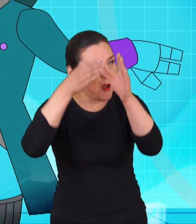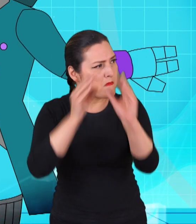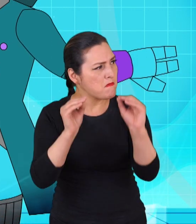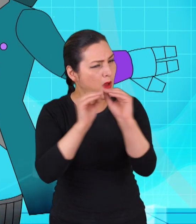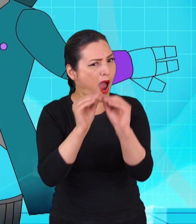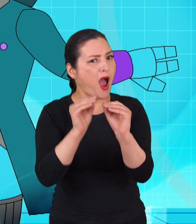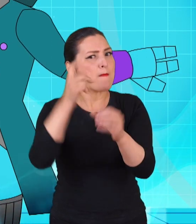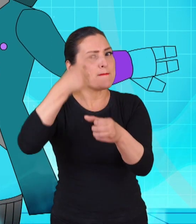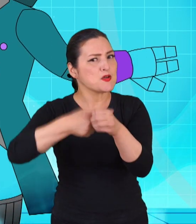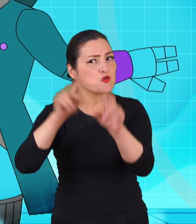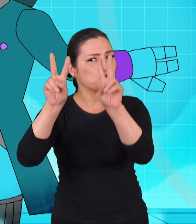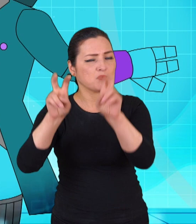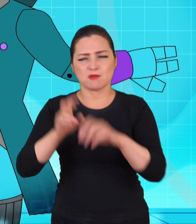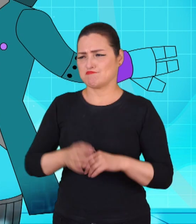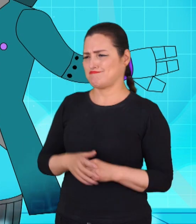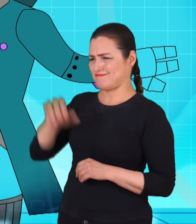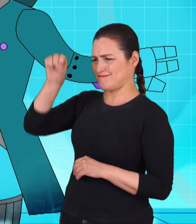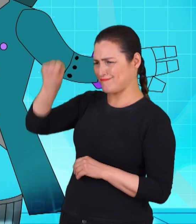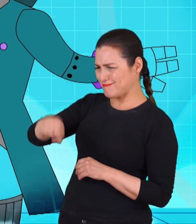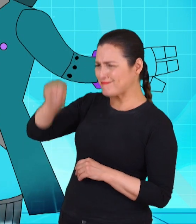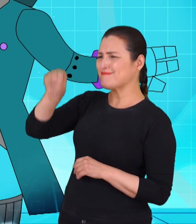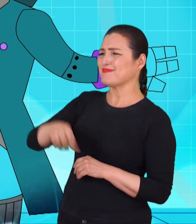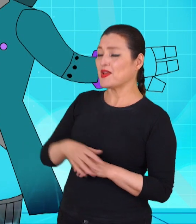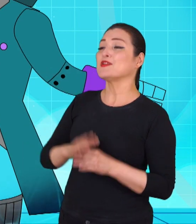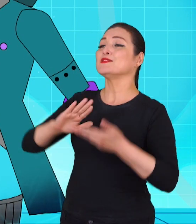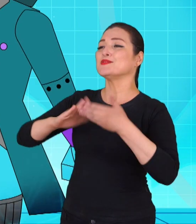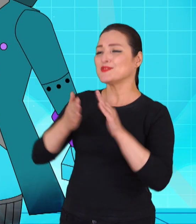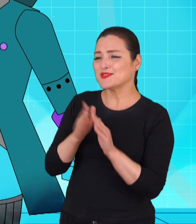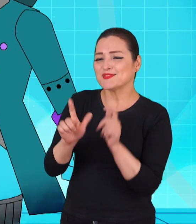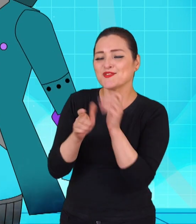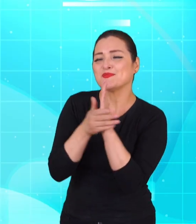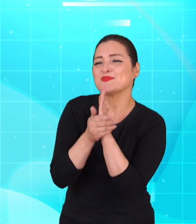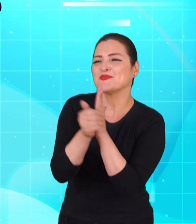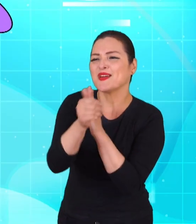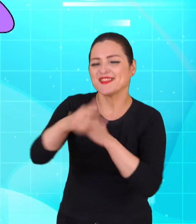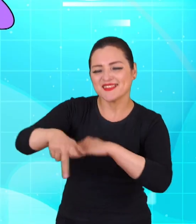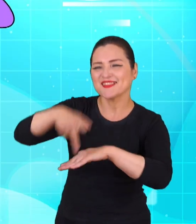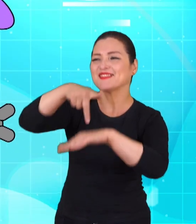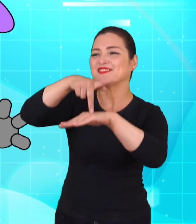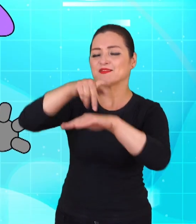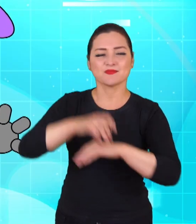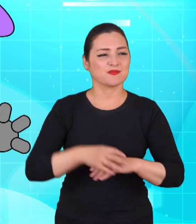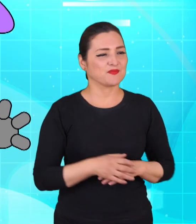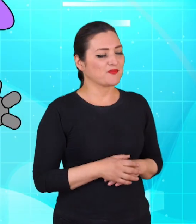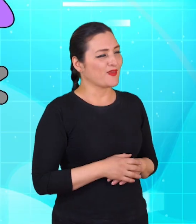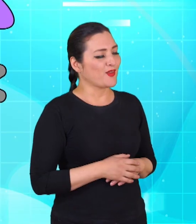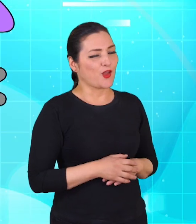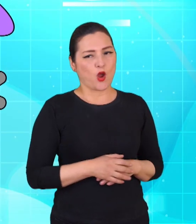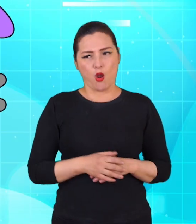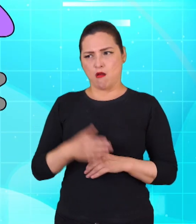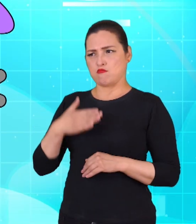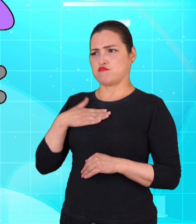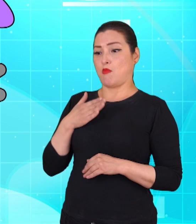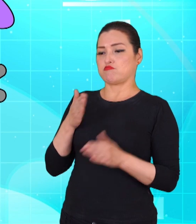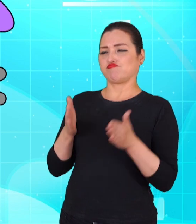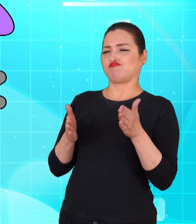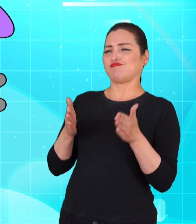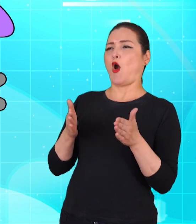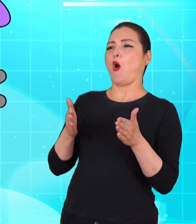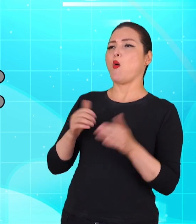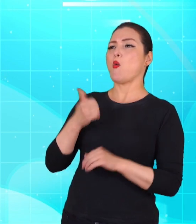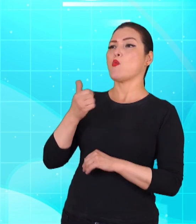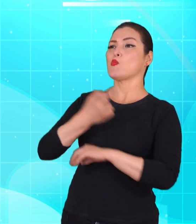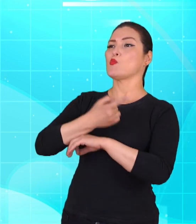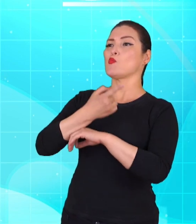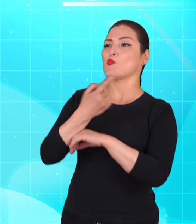¡Por supuesto! Son comunidades de personas expertas. El otro día me encontré con una comunidad de personas que